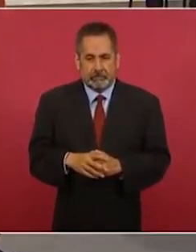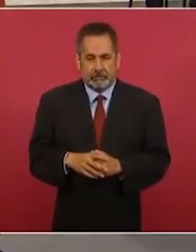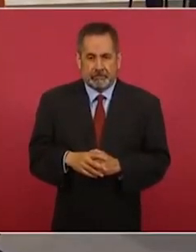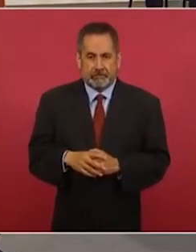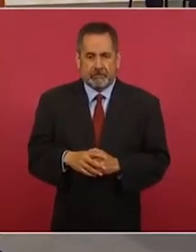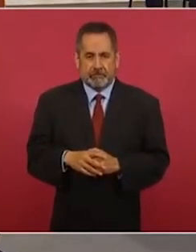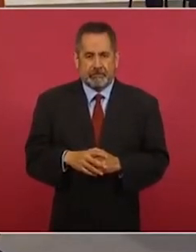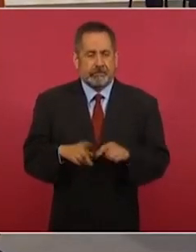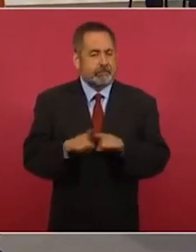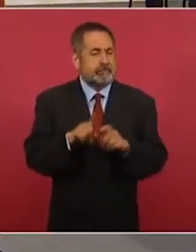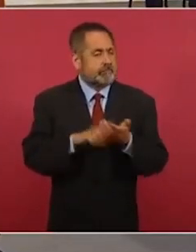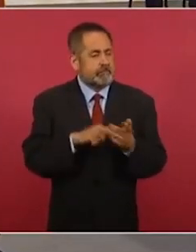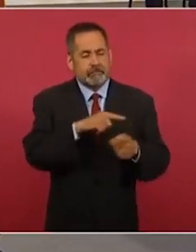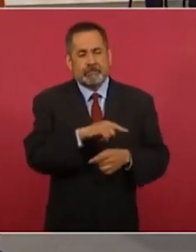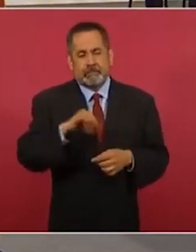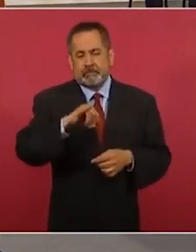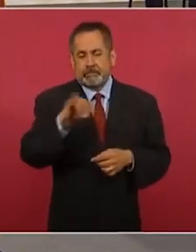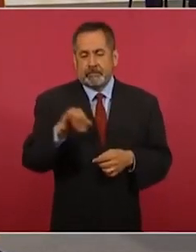como dice José,